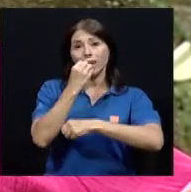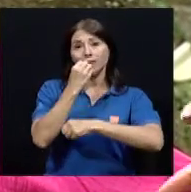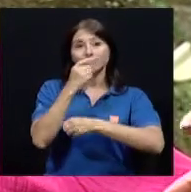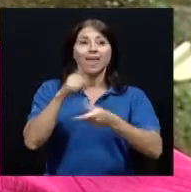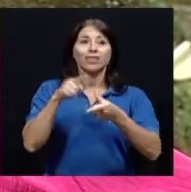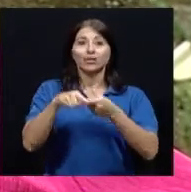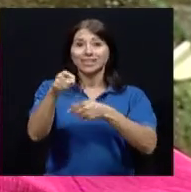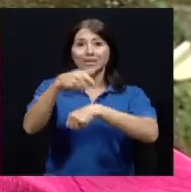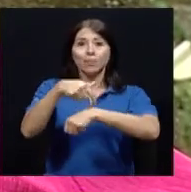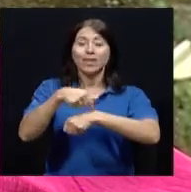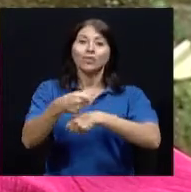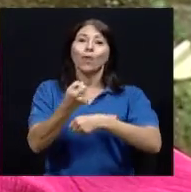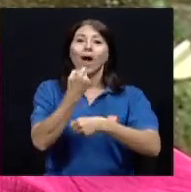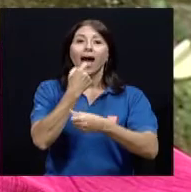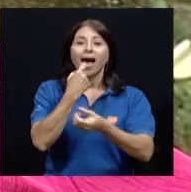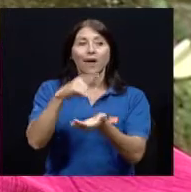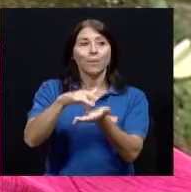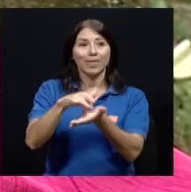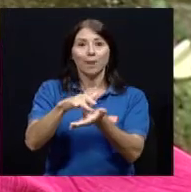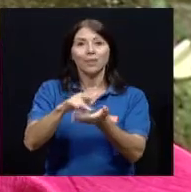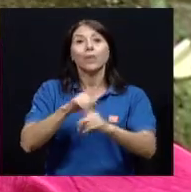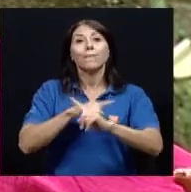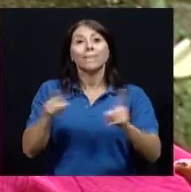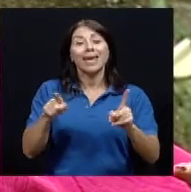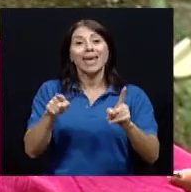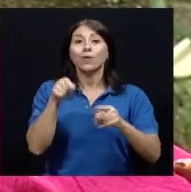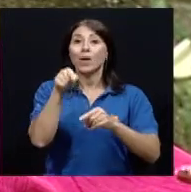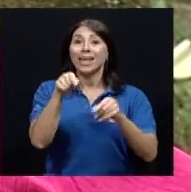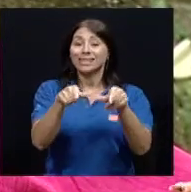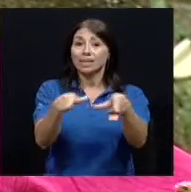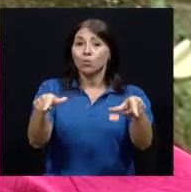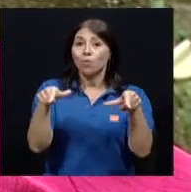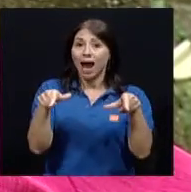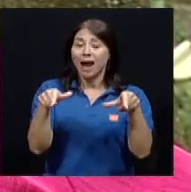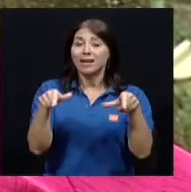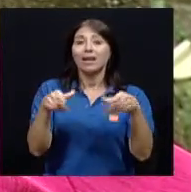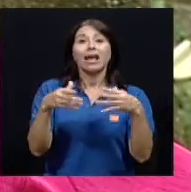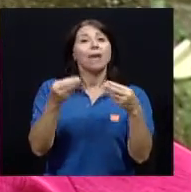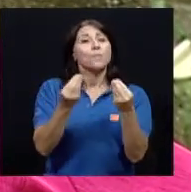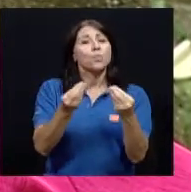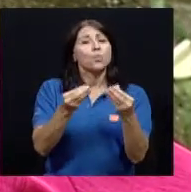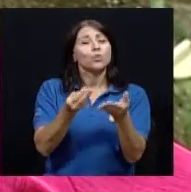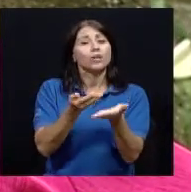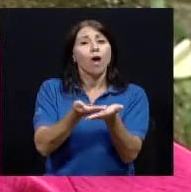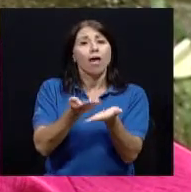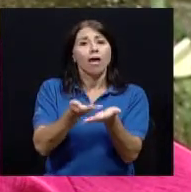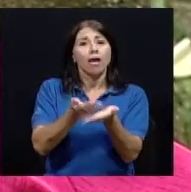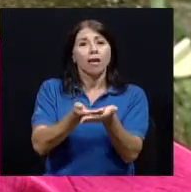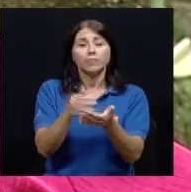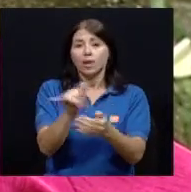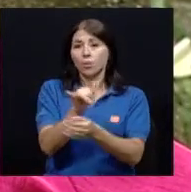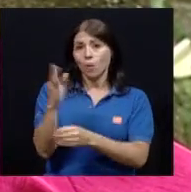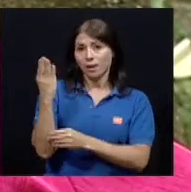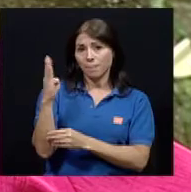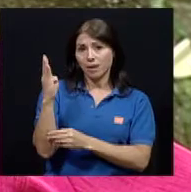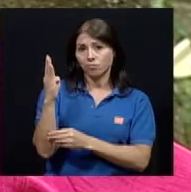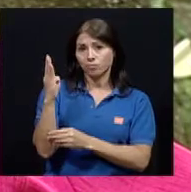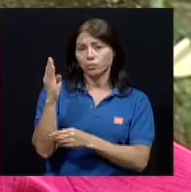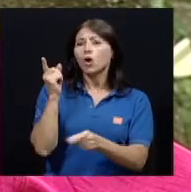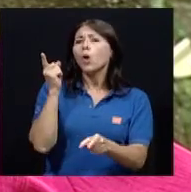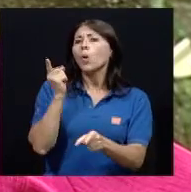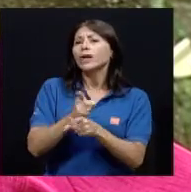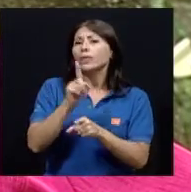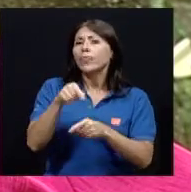guarda muchísima humedad lo mismo que en el baño. ¿Qué sería lo correcto lo ideal por hacer? Tener por ejemplo un pastillero y ese